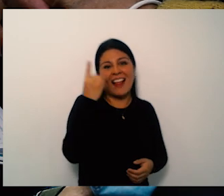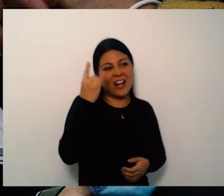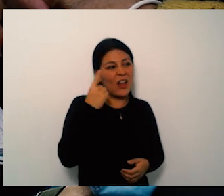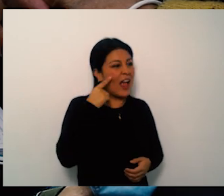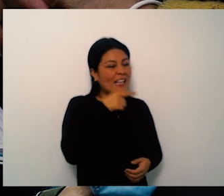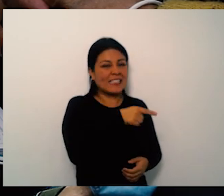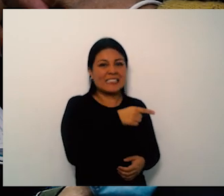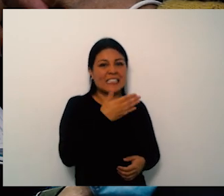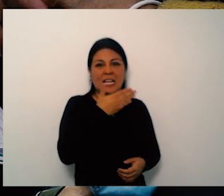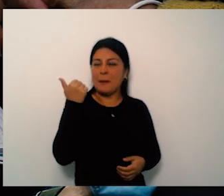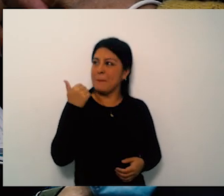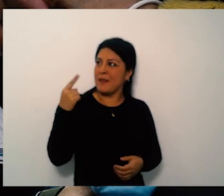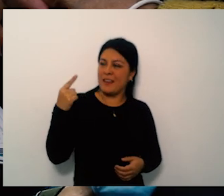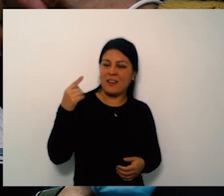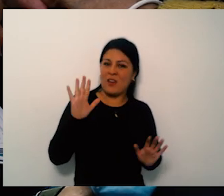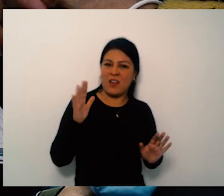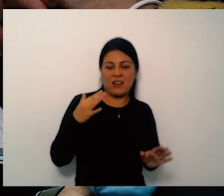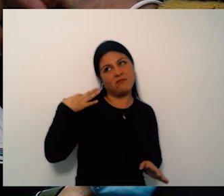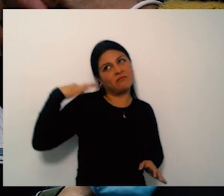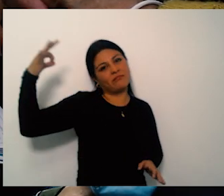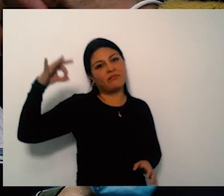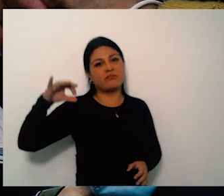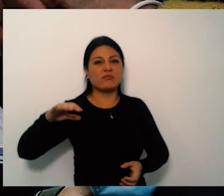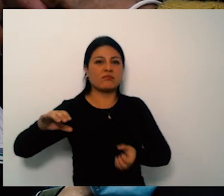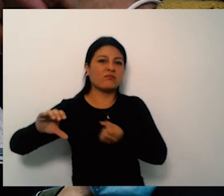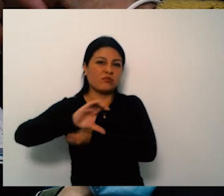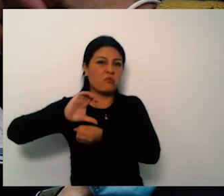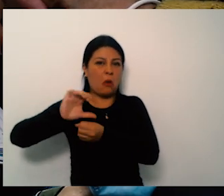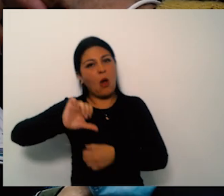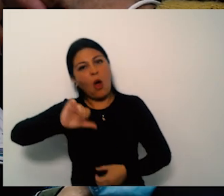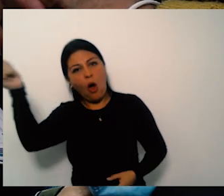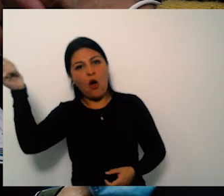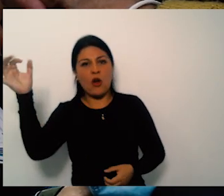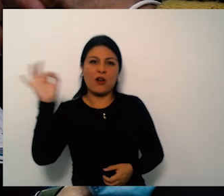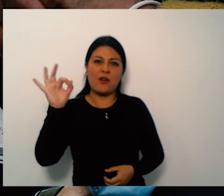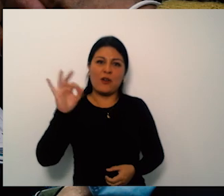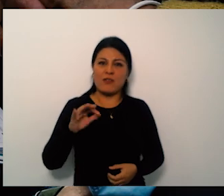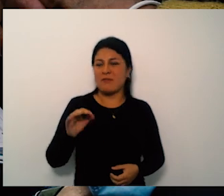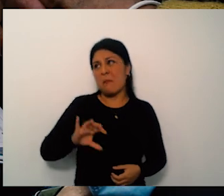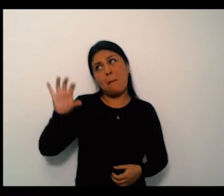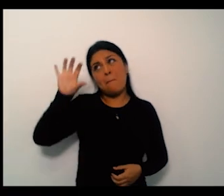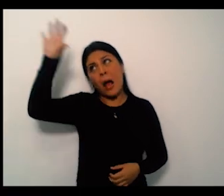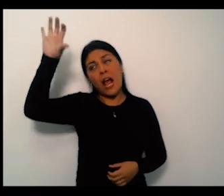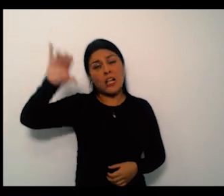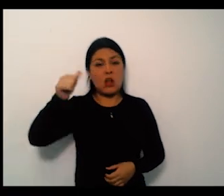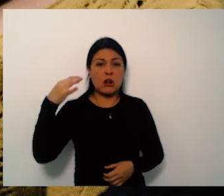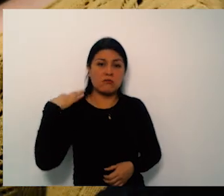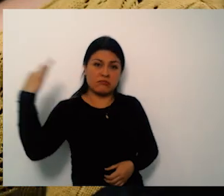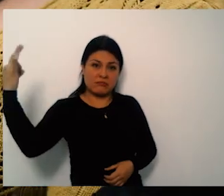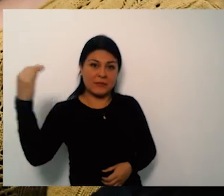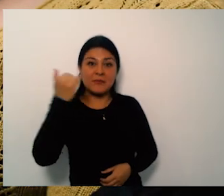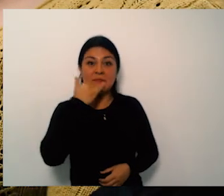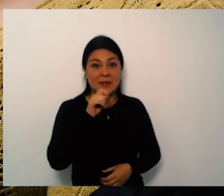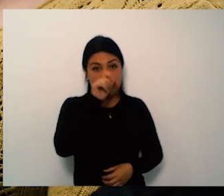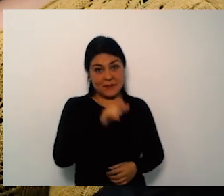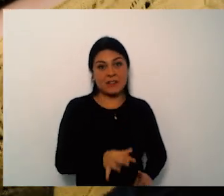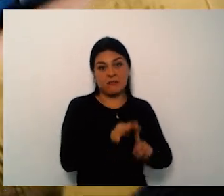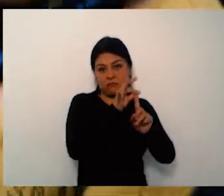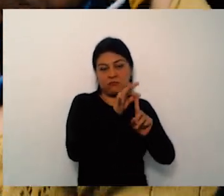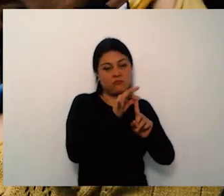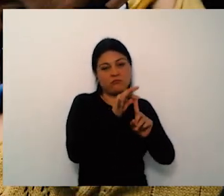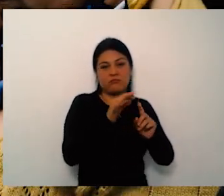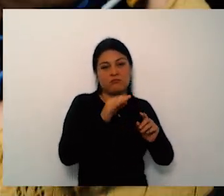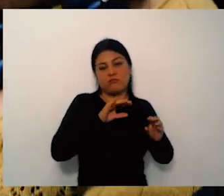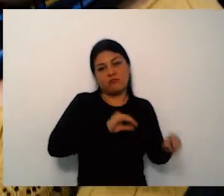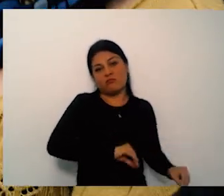de nuestro hospital de Meysen a veces sale un poquito como se dice pero es que contar la historia de 17 años que